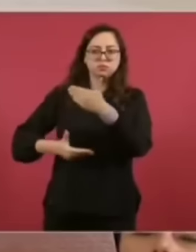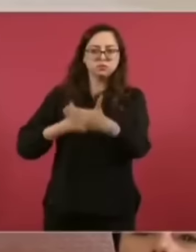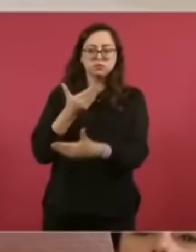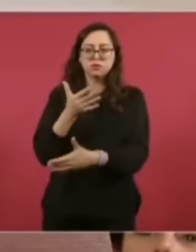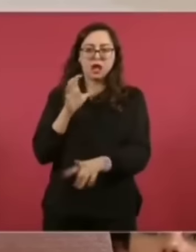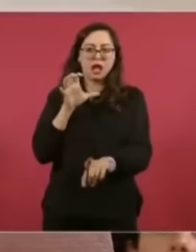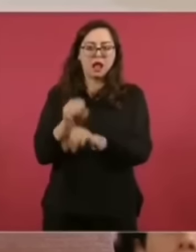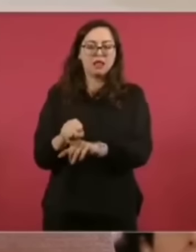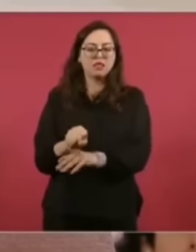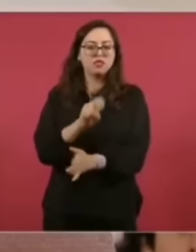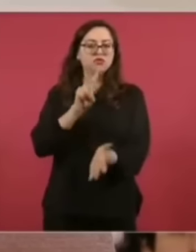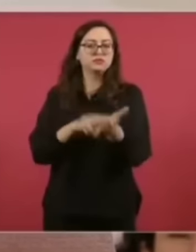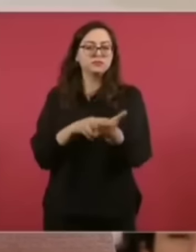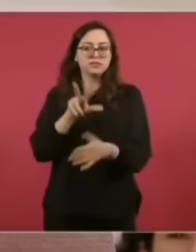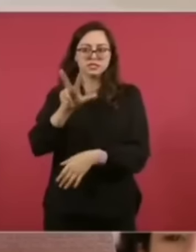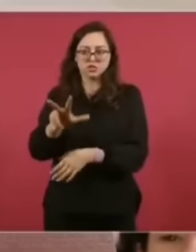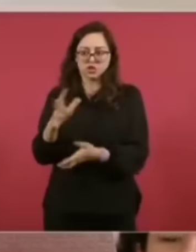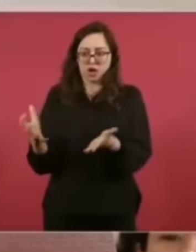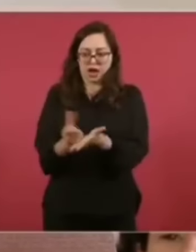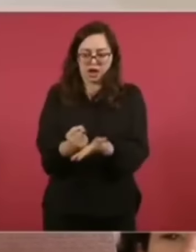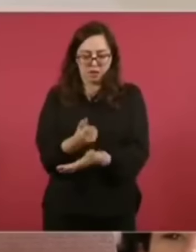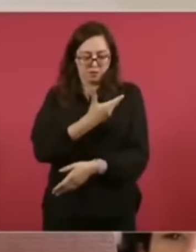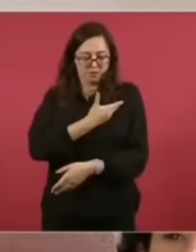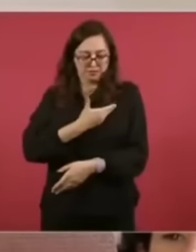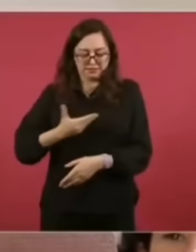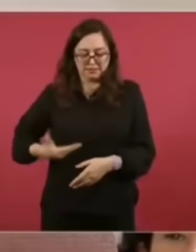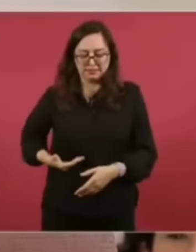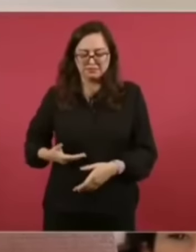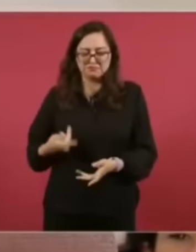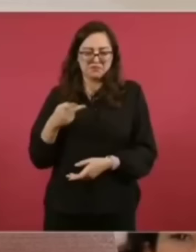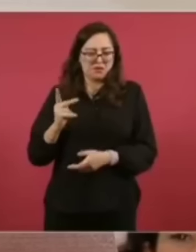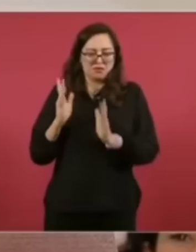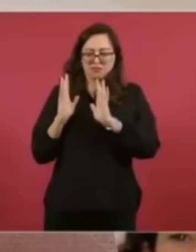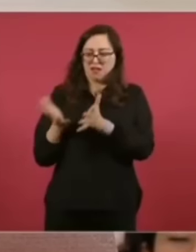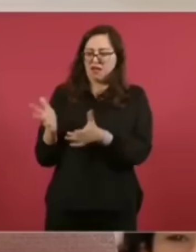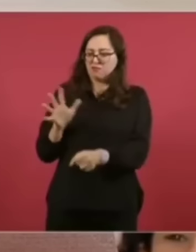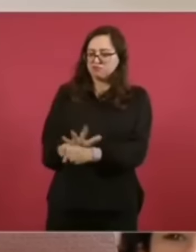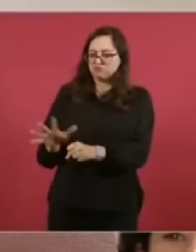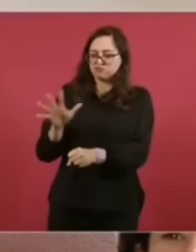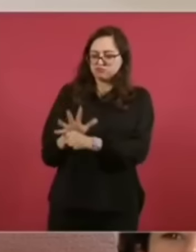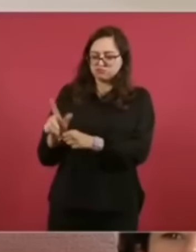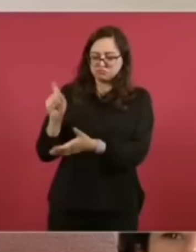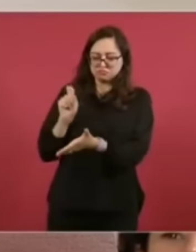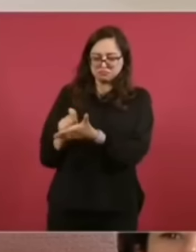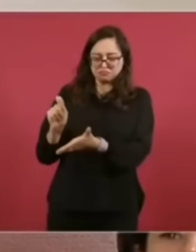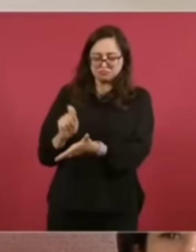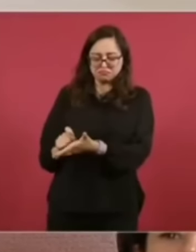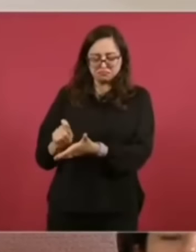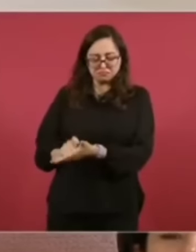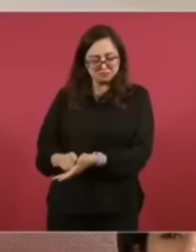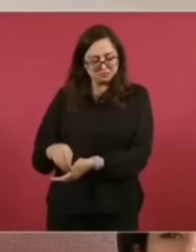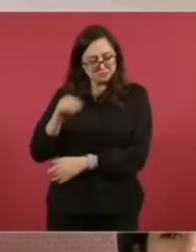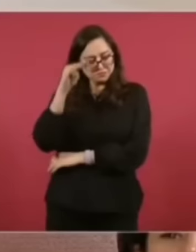sólo debía darle continuidad a mi último texto,